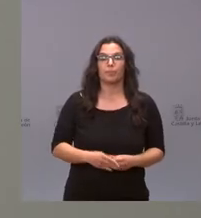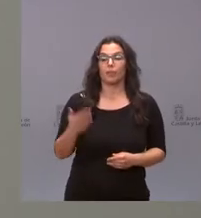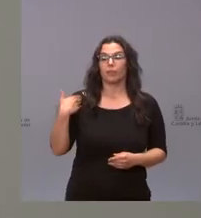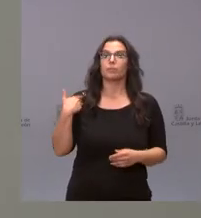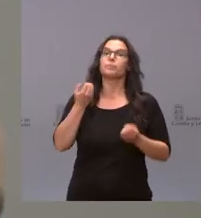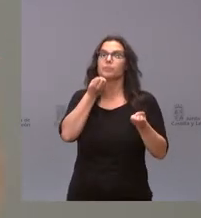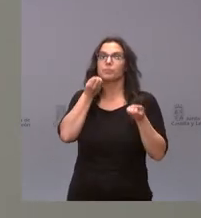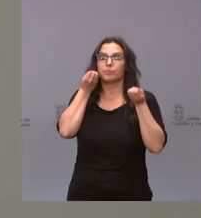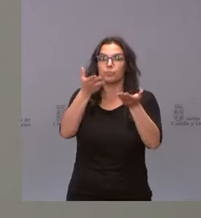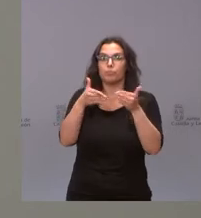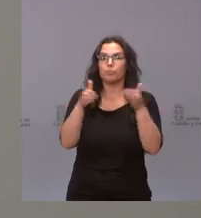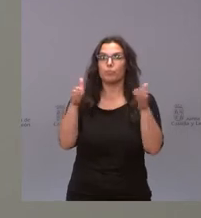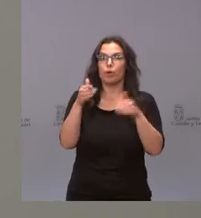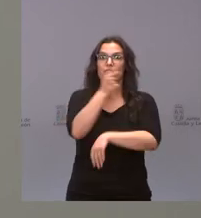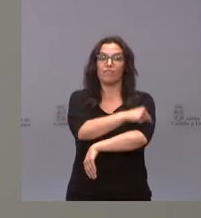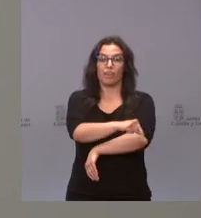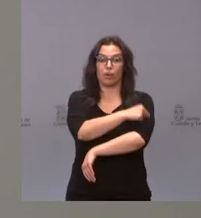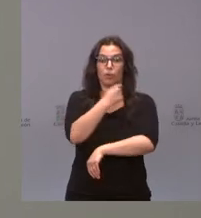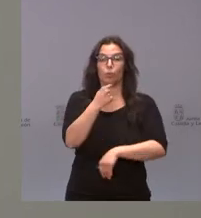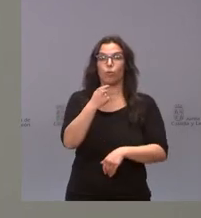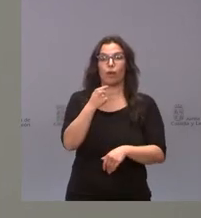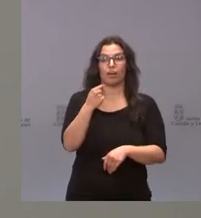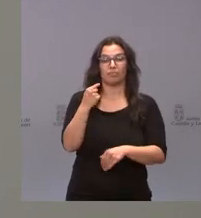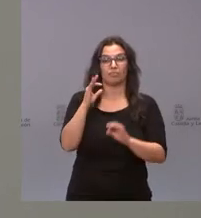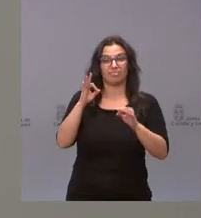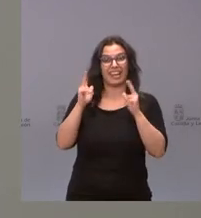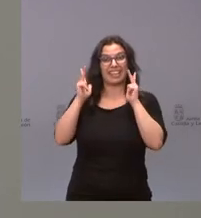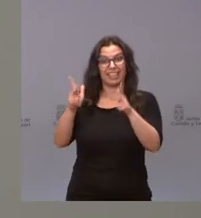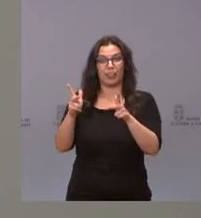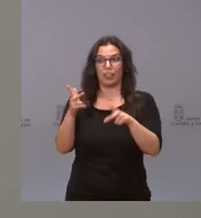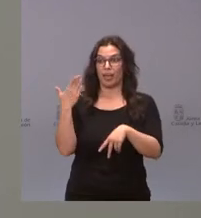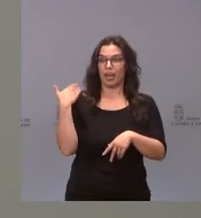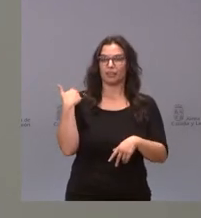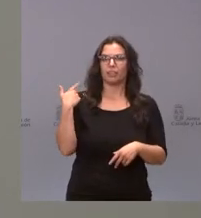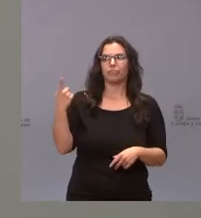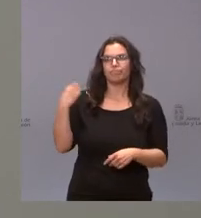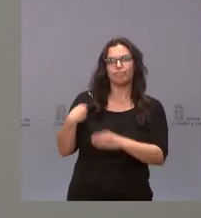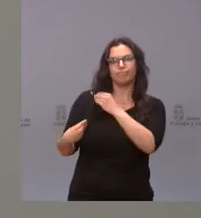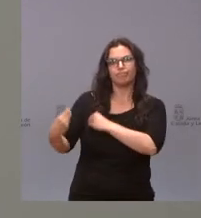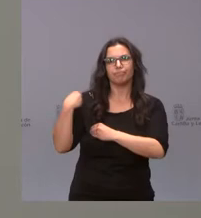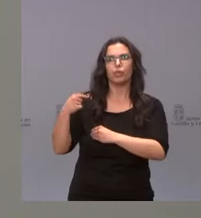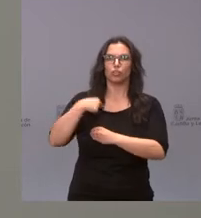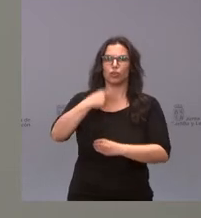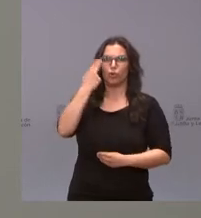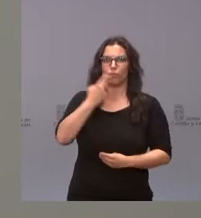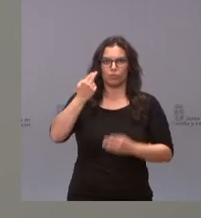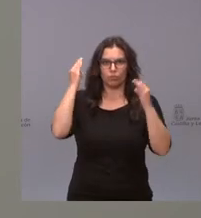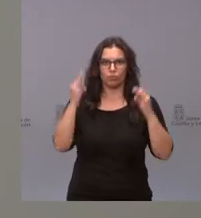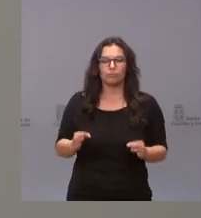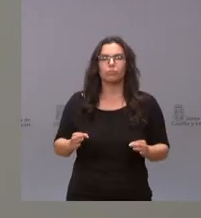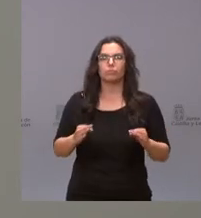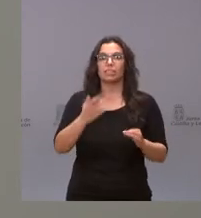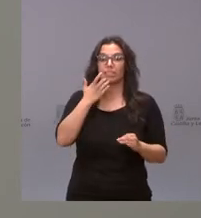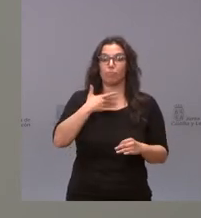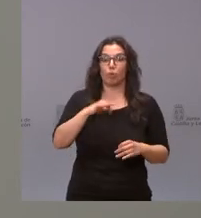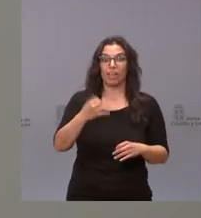vacunación en residencias, en esta misma mesa, ustedes nos preguntaban y nos comprometimos que en el momento que se pudiera dar, más o menos